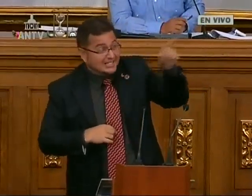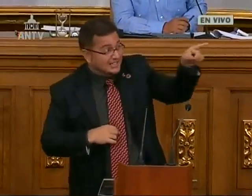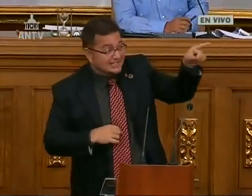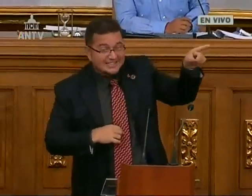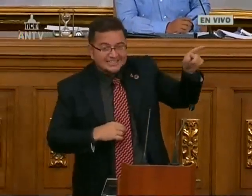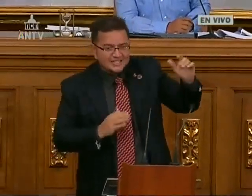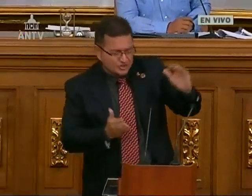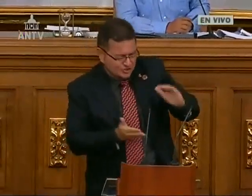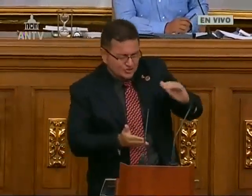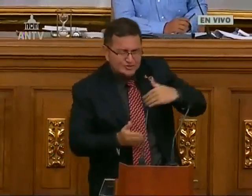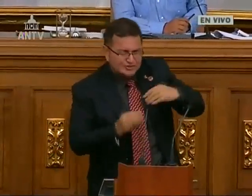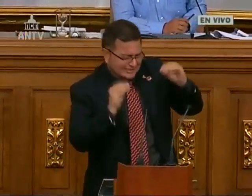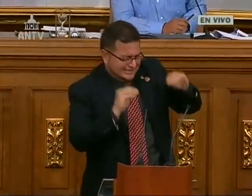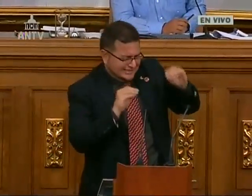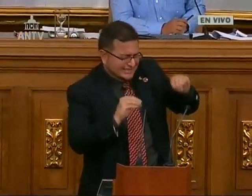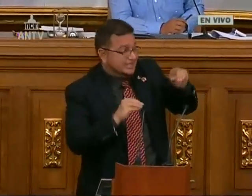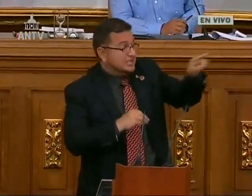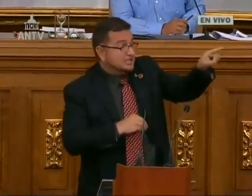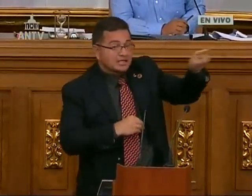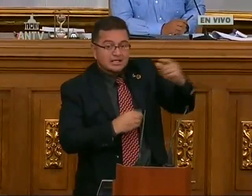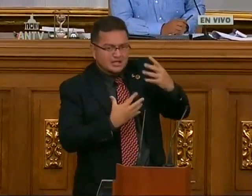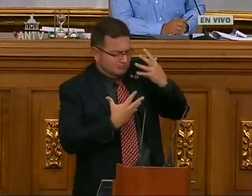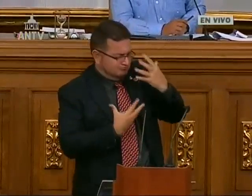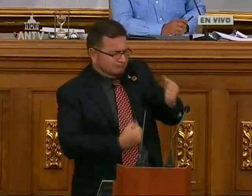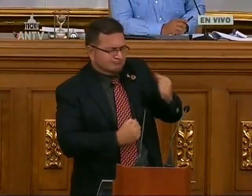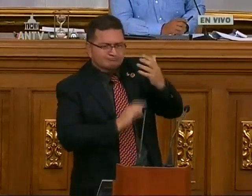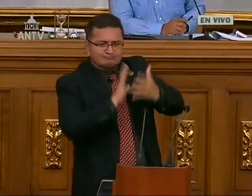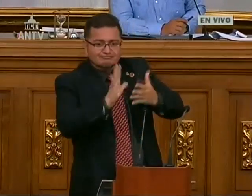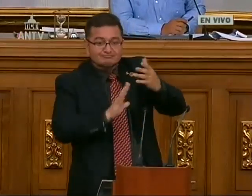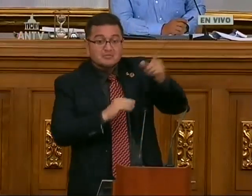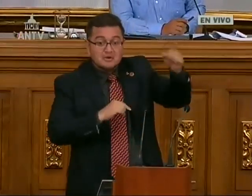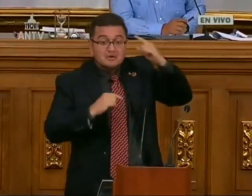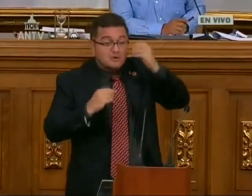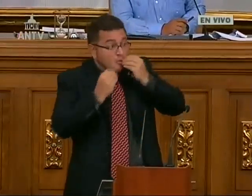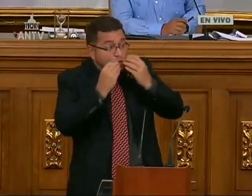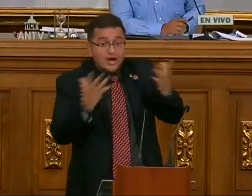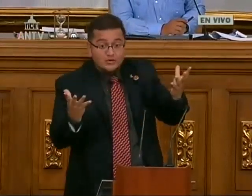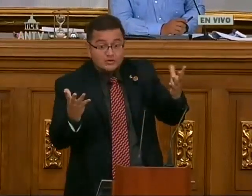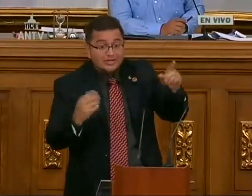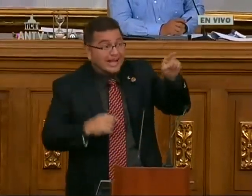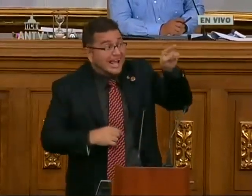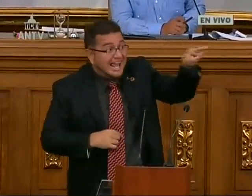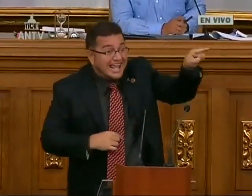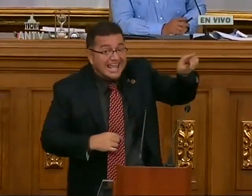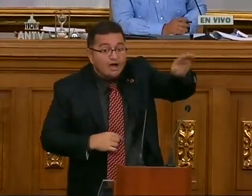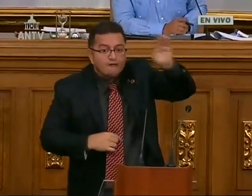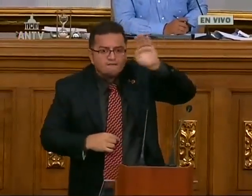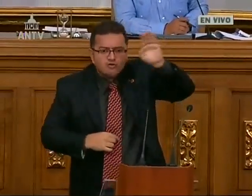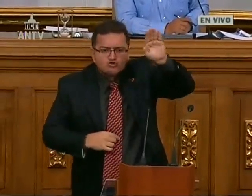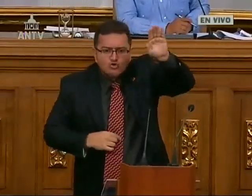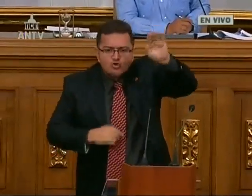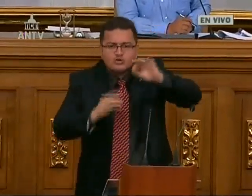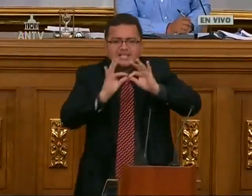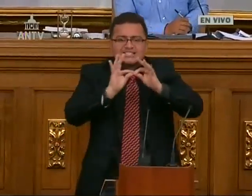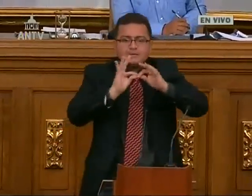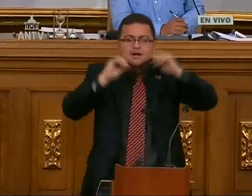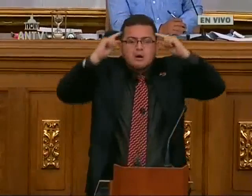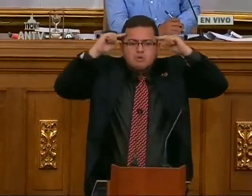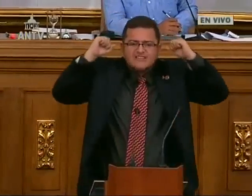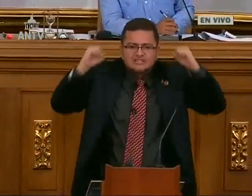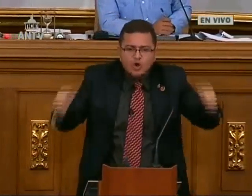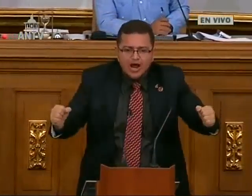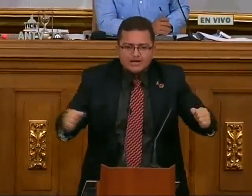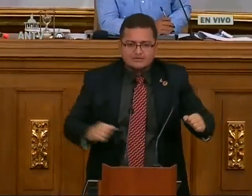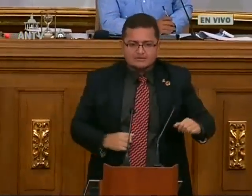es oyente, pero desde bebé empezó a aprender la lengua de señas. Y es bueno, es bueno. Quizás en un